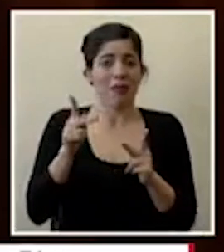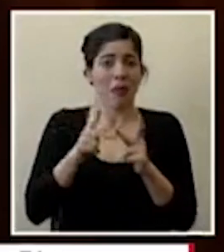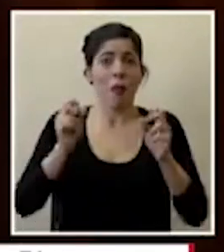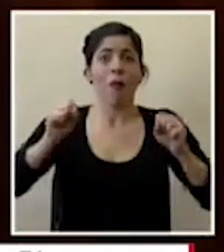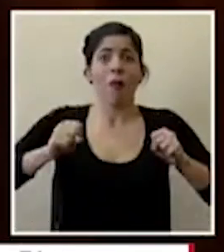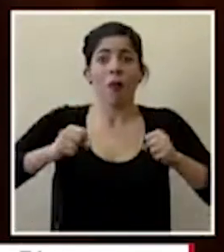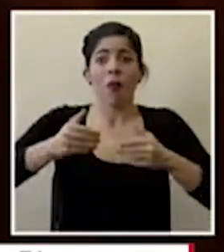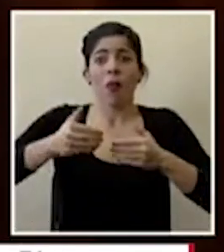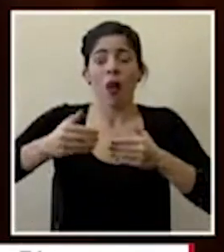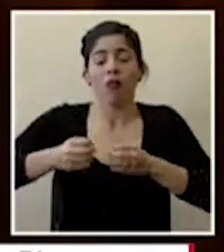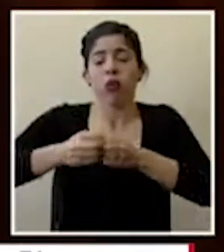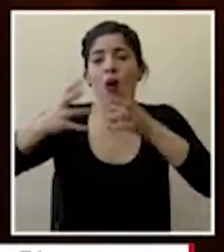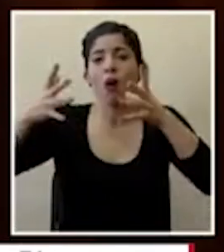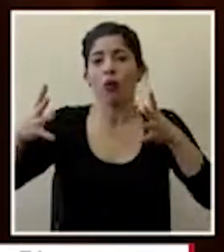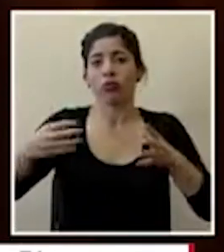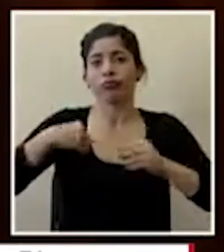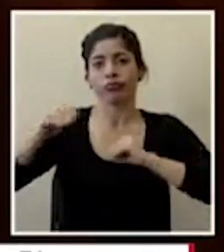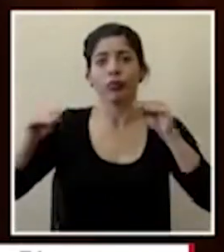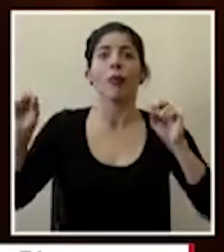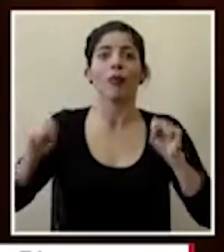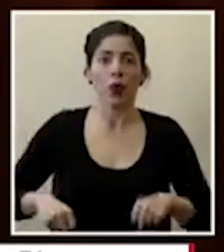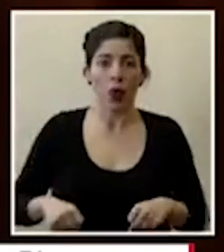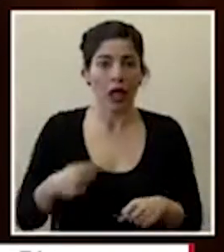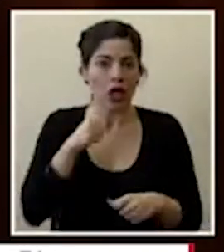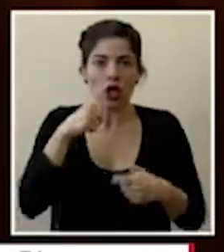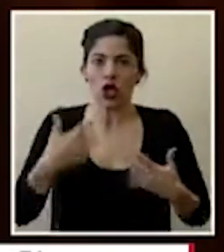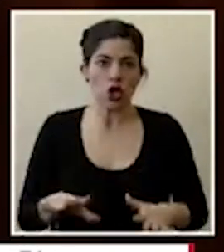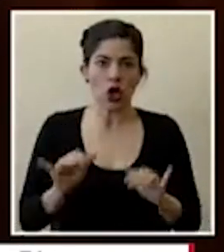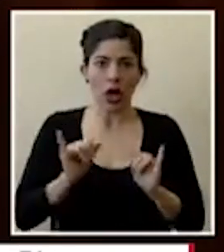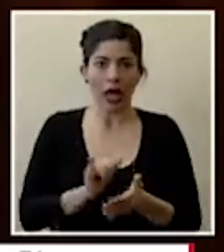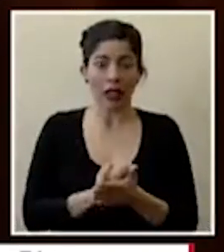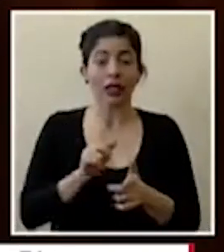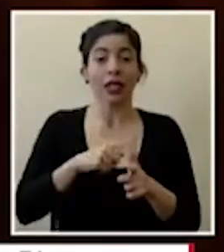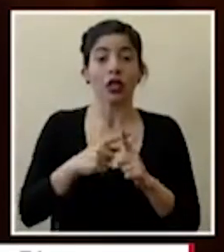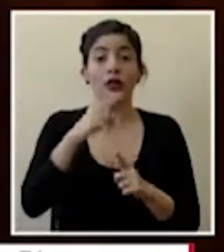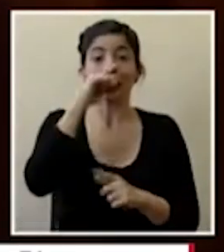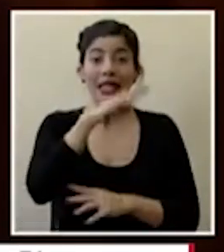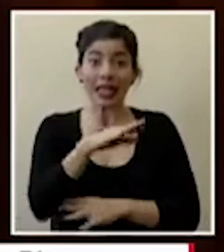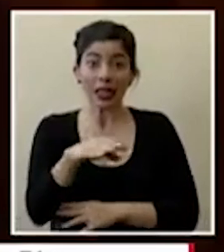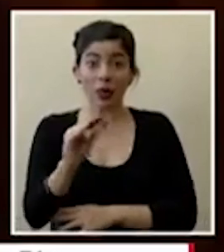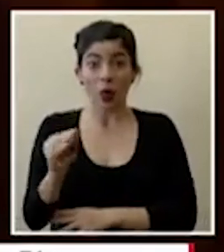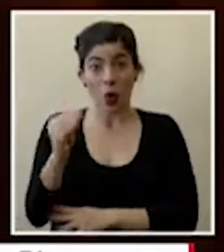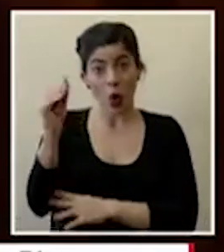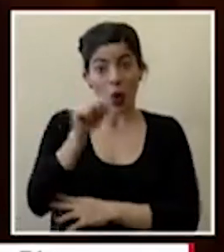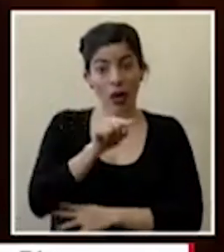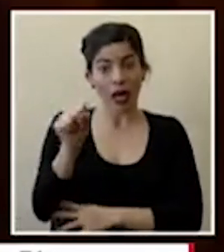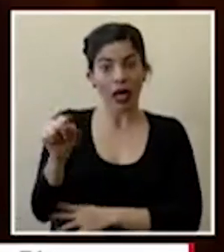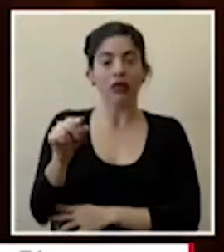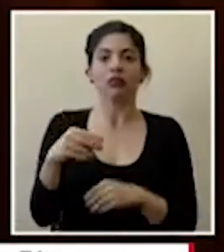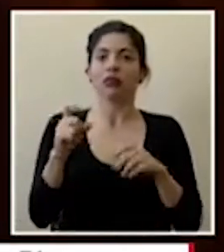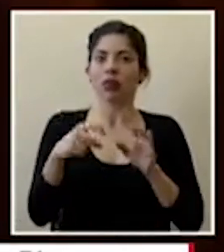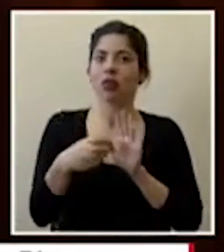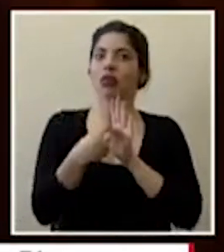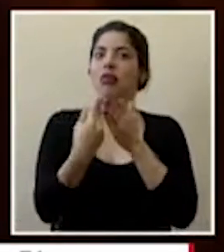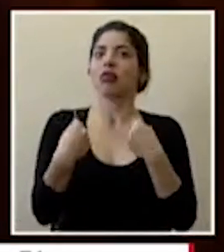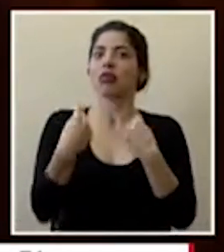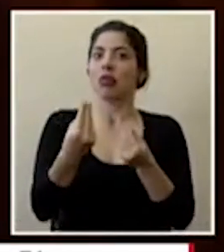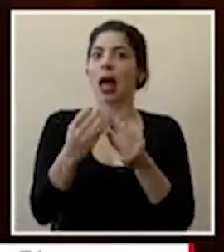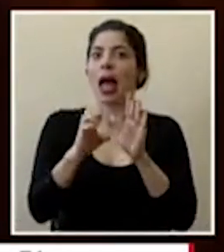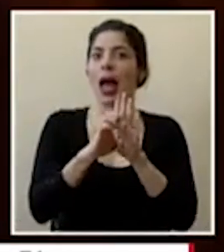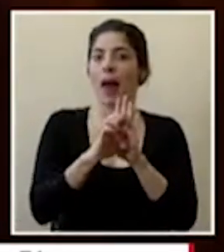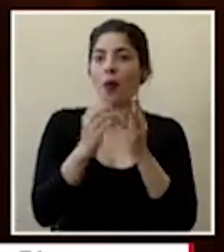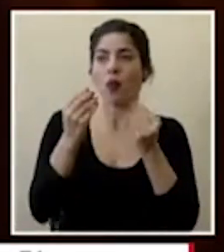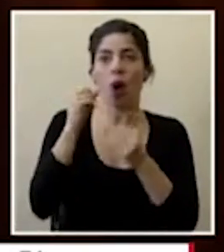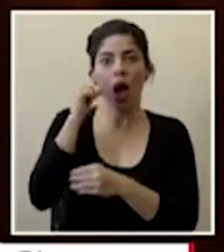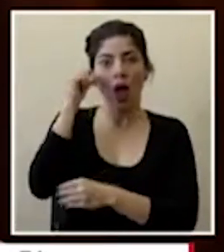hacerse una magnificación en la transmisión y eso es lo que no queremos así que los niños jóvenes son también el ejemplo para muchos adultos